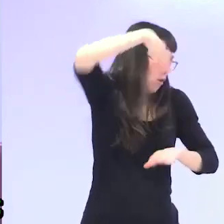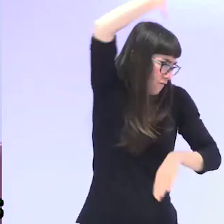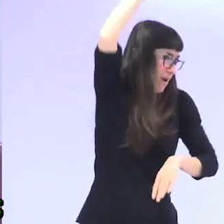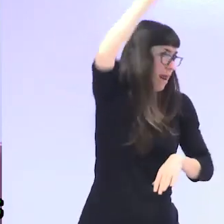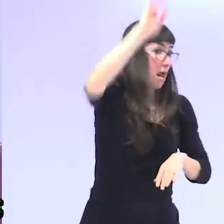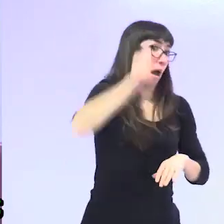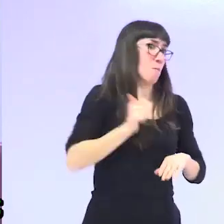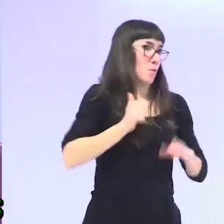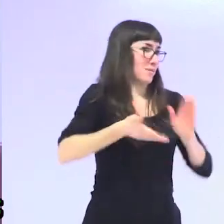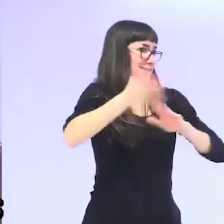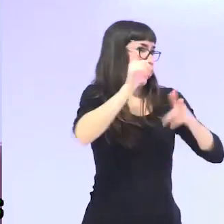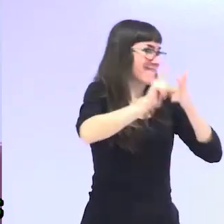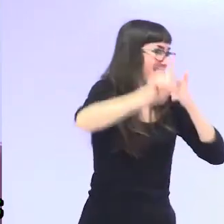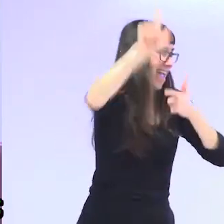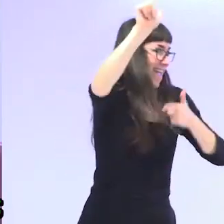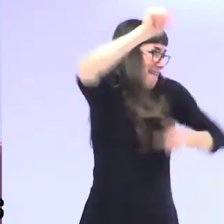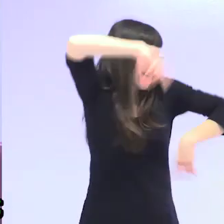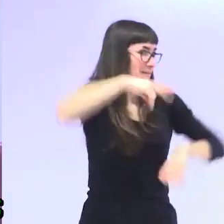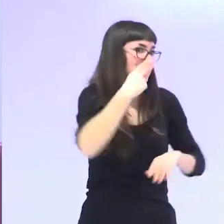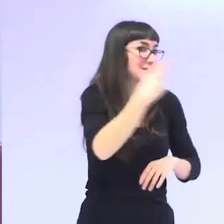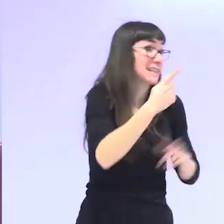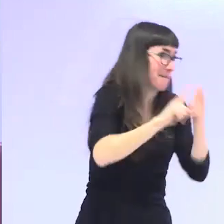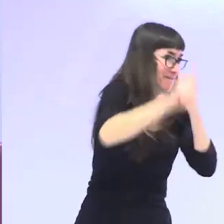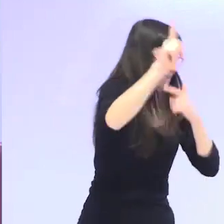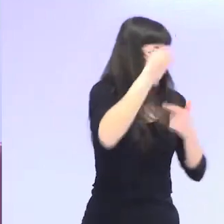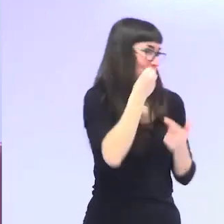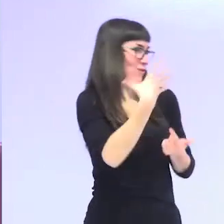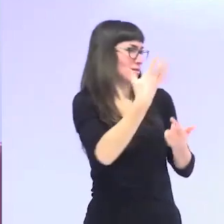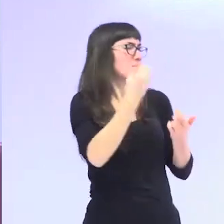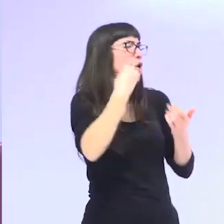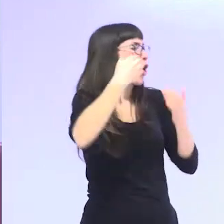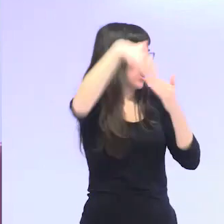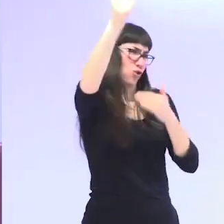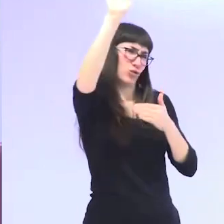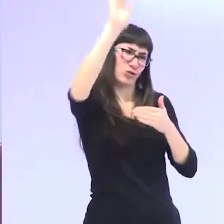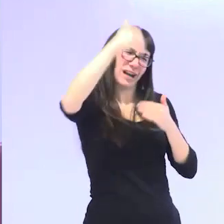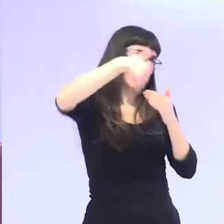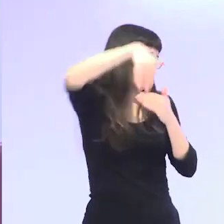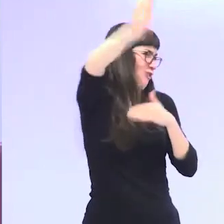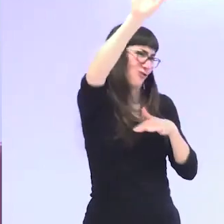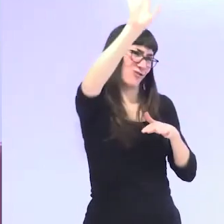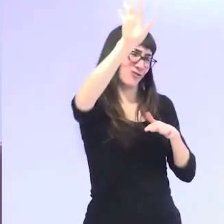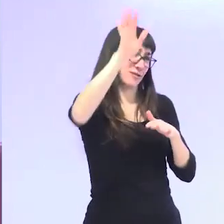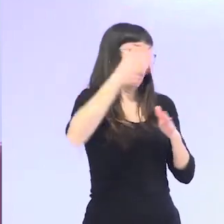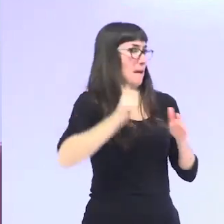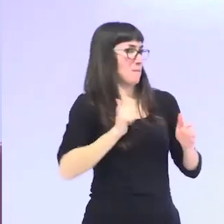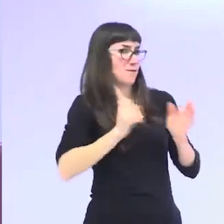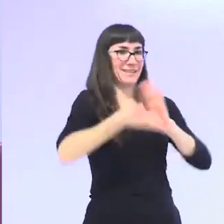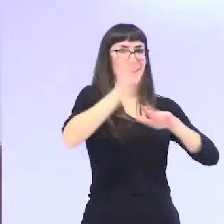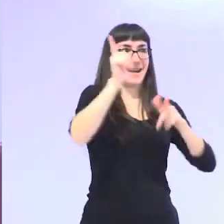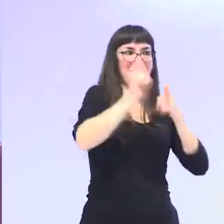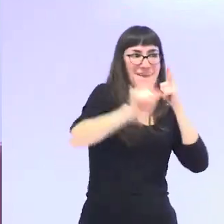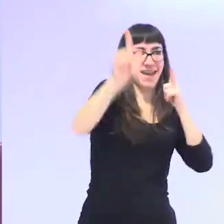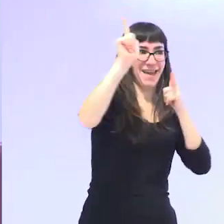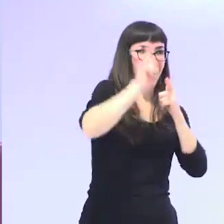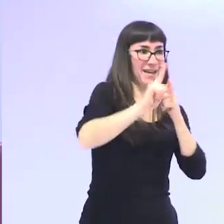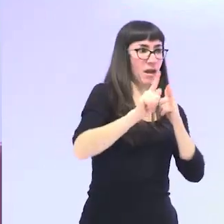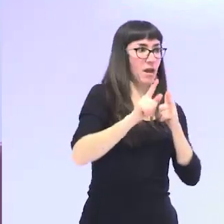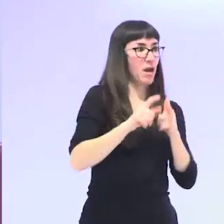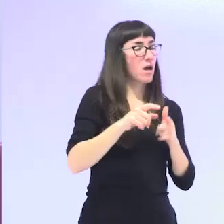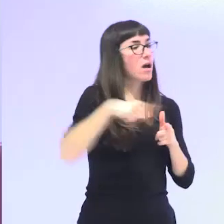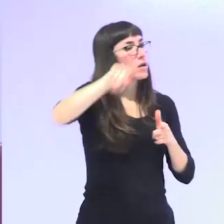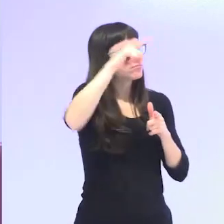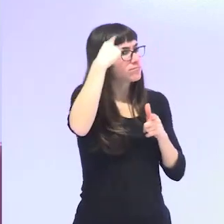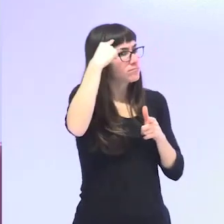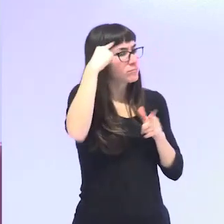viajas y Australia que pena que la se está quemando pero está mucho más lejos y todavía mejor porque así viajas esta idea de que todas tenemos